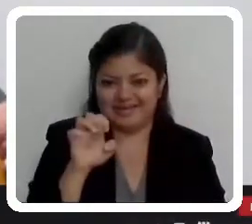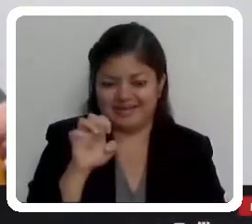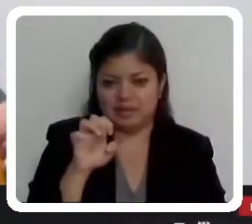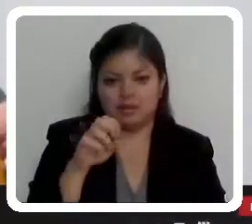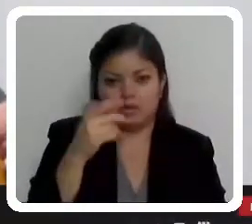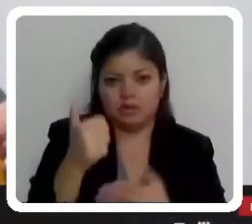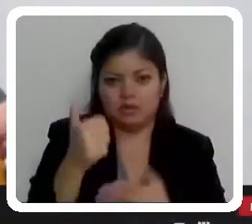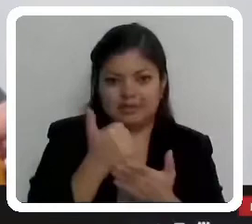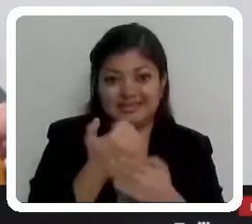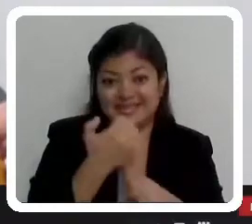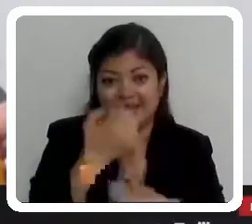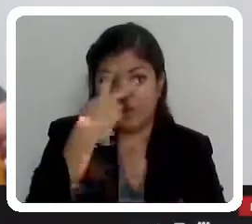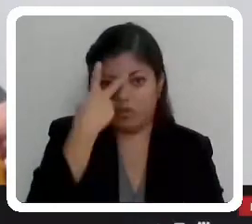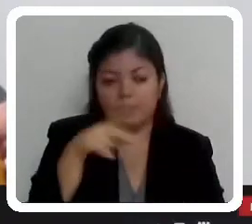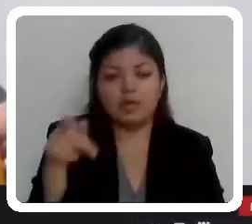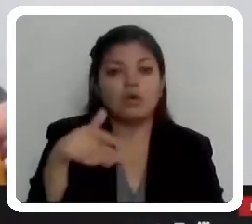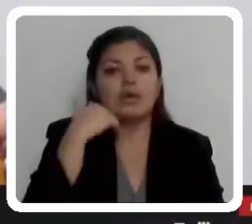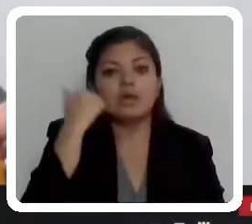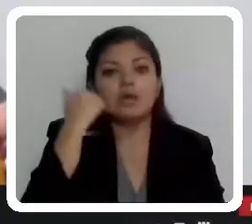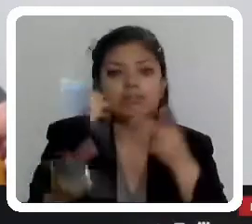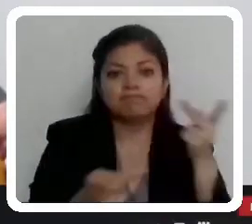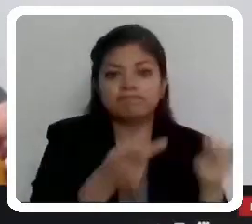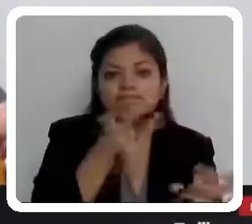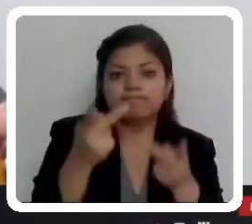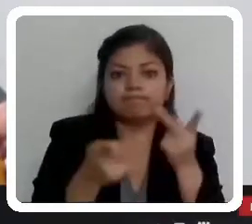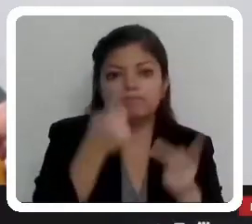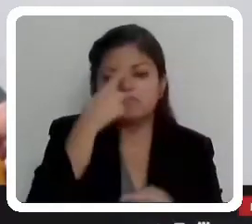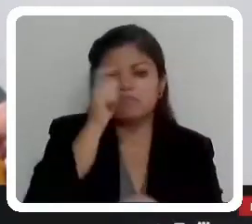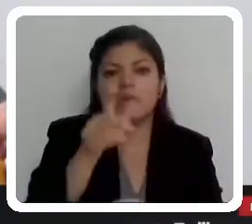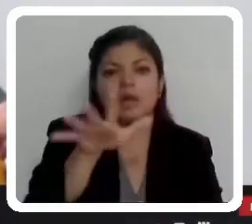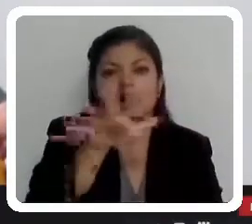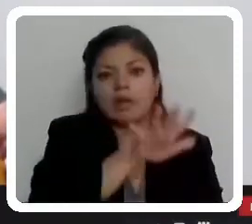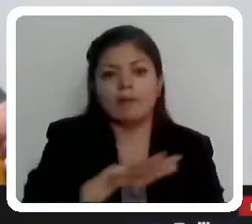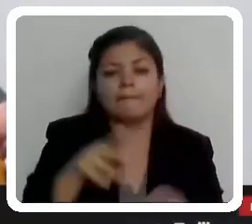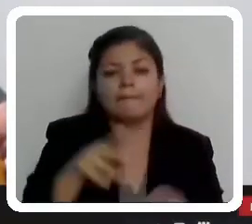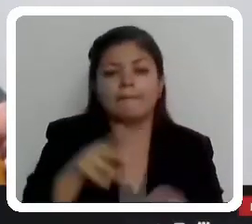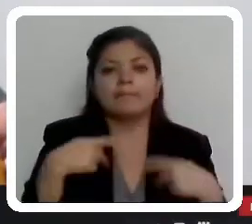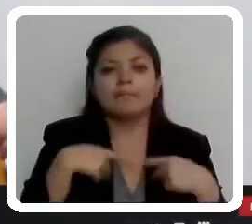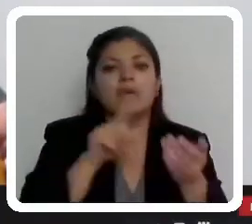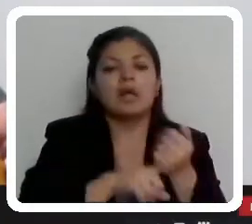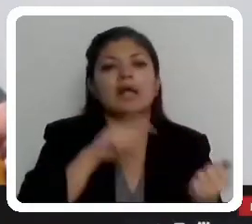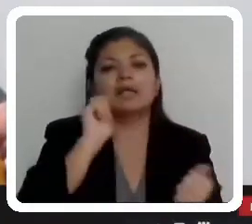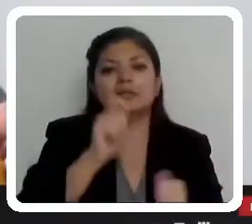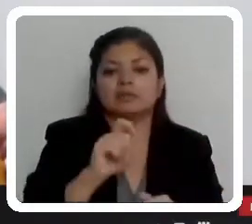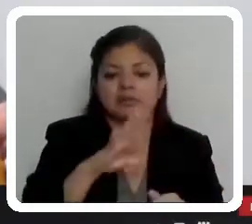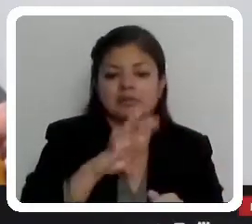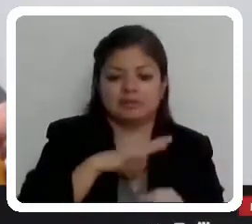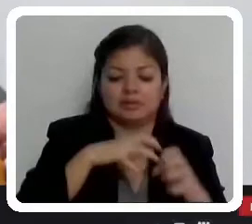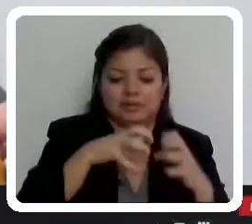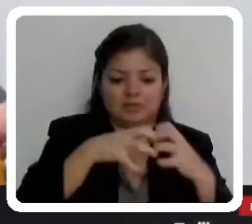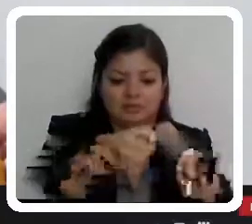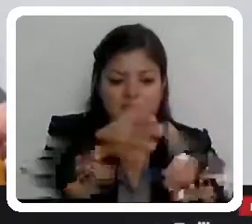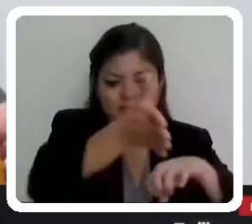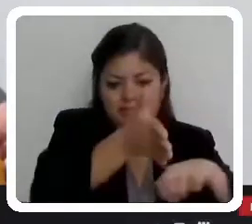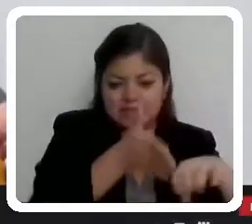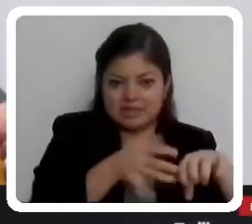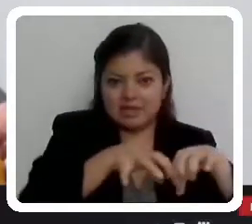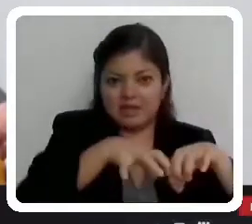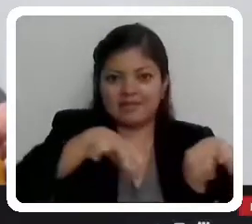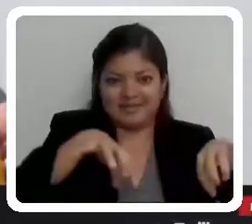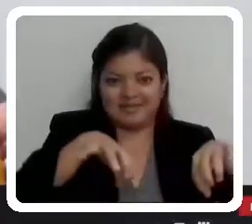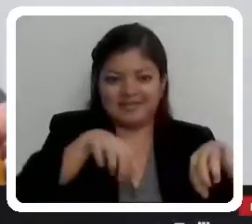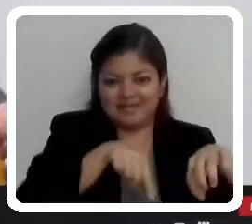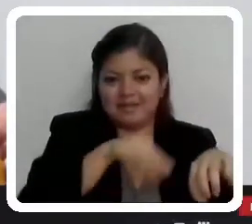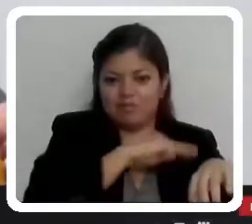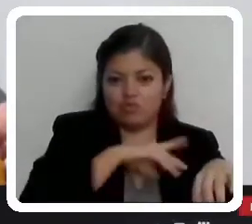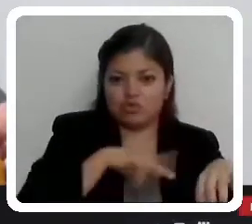preguntas directas la consulta popular para la población afectada por el diferendo limítrofe intermunicipal derivado del resultado